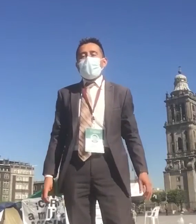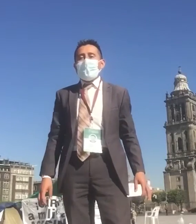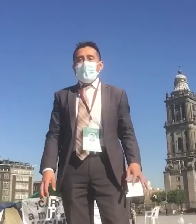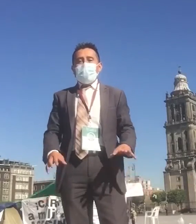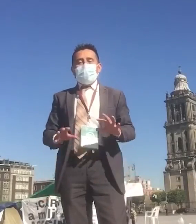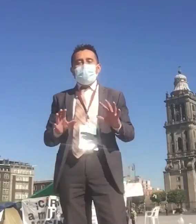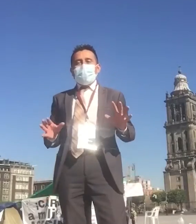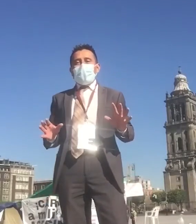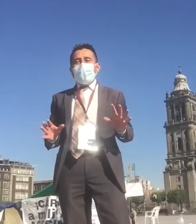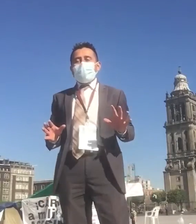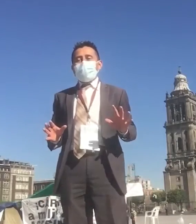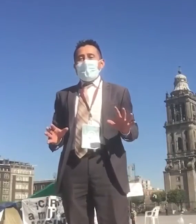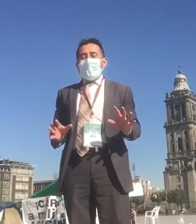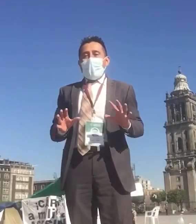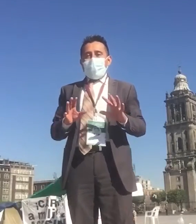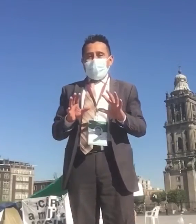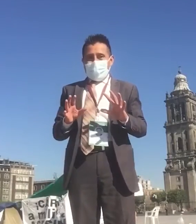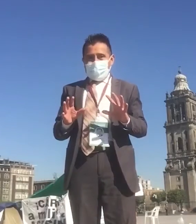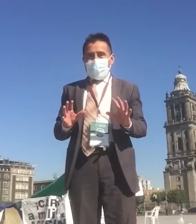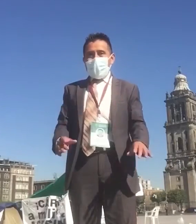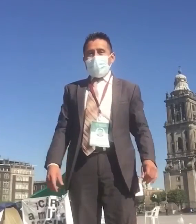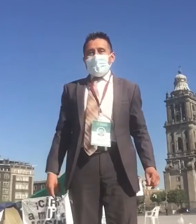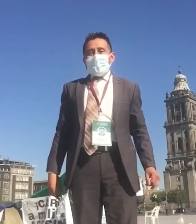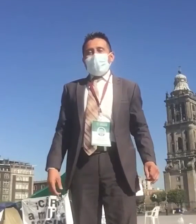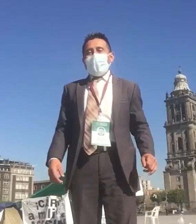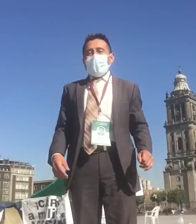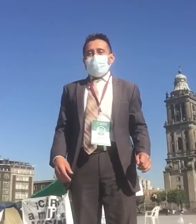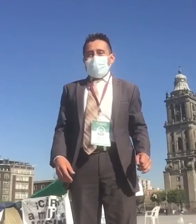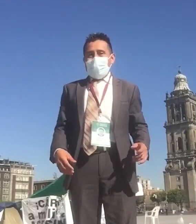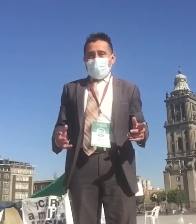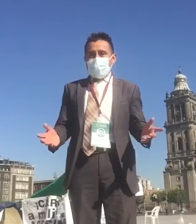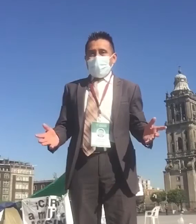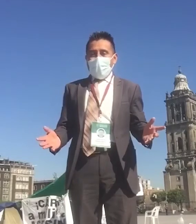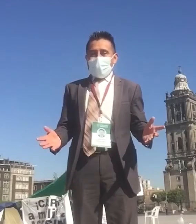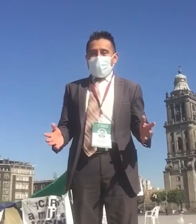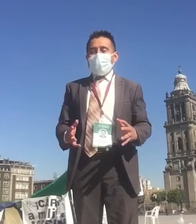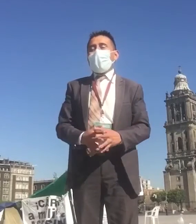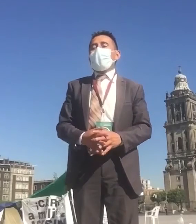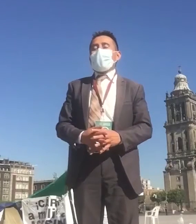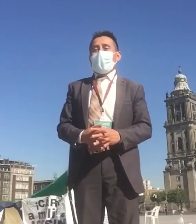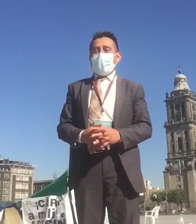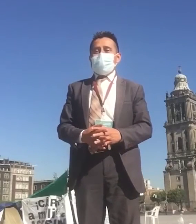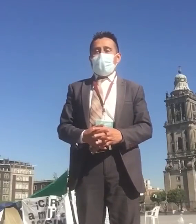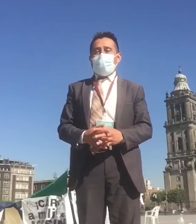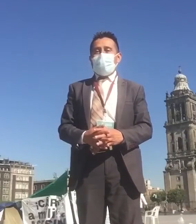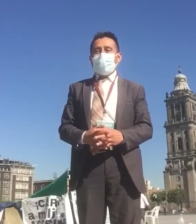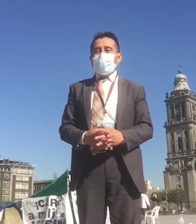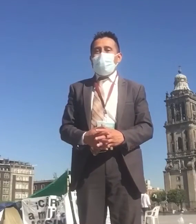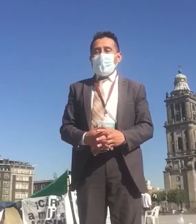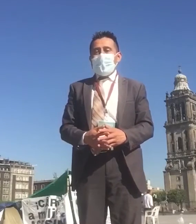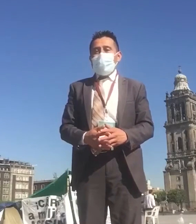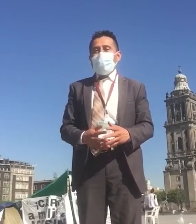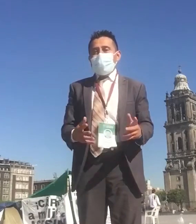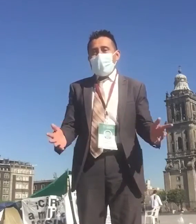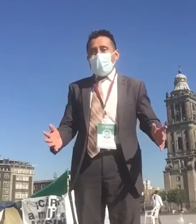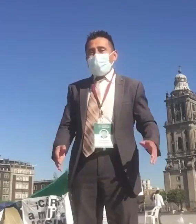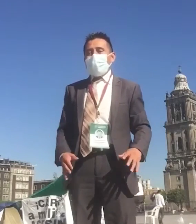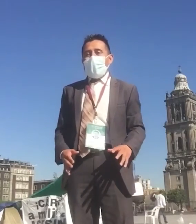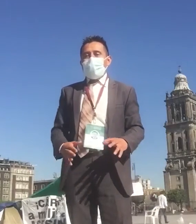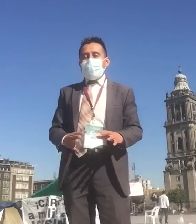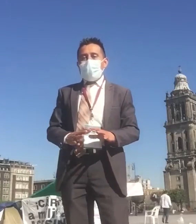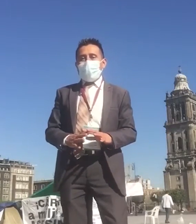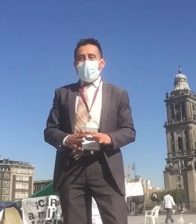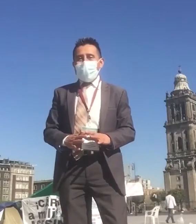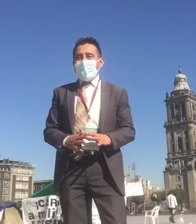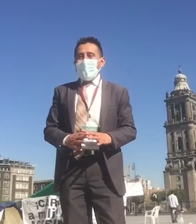2021. Por principios de cuentas, habló del tema de la estela de luz. Ha reiterado que este monumento no se va a